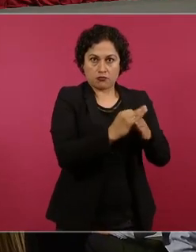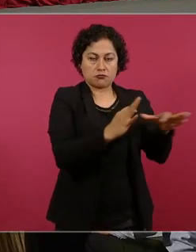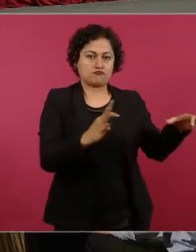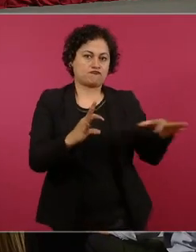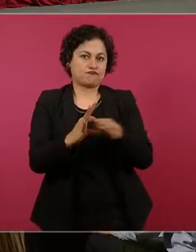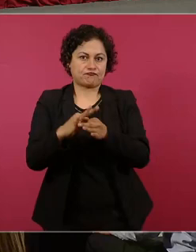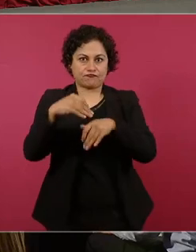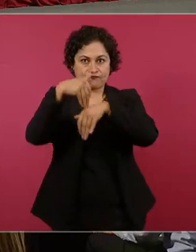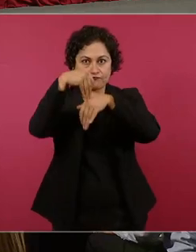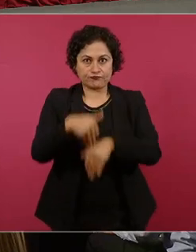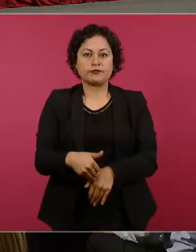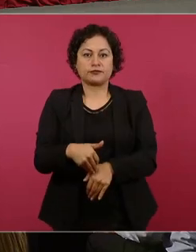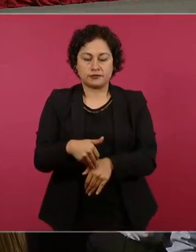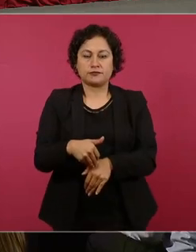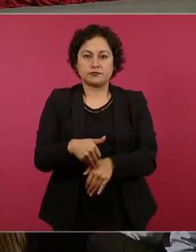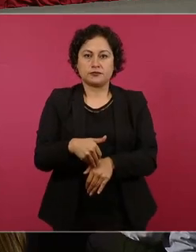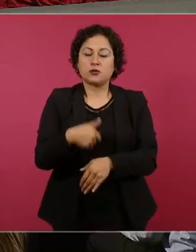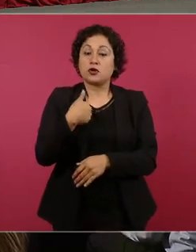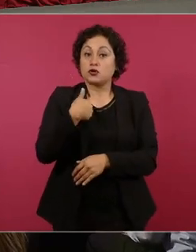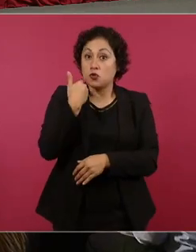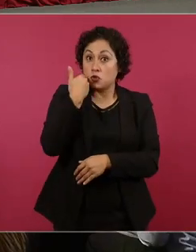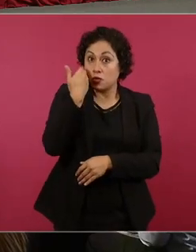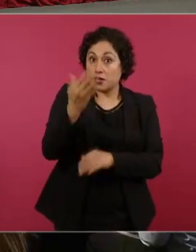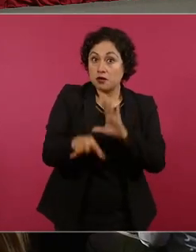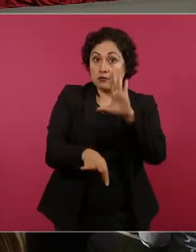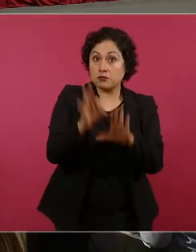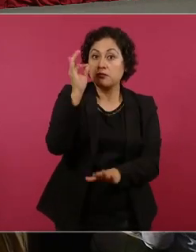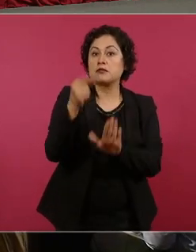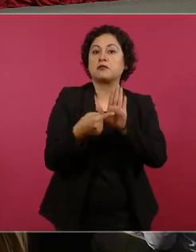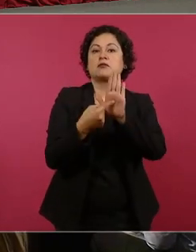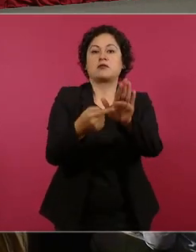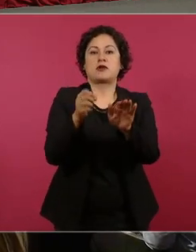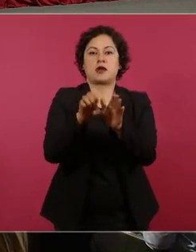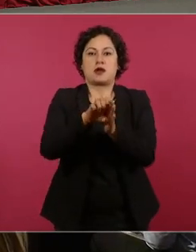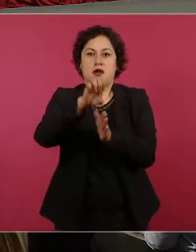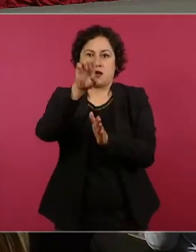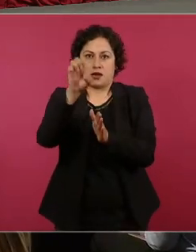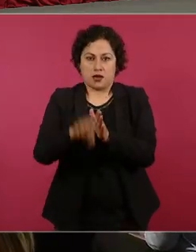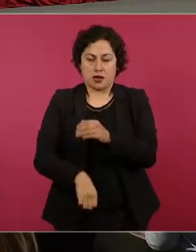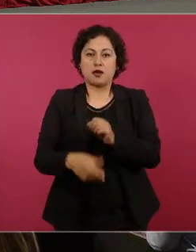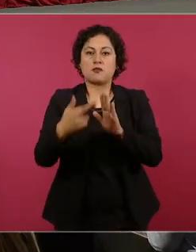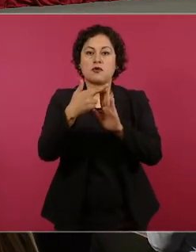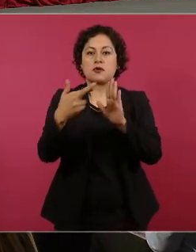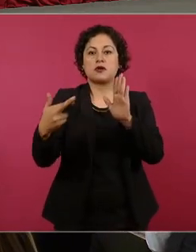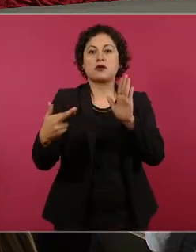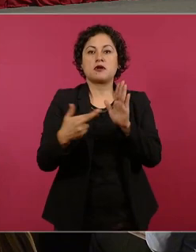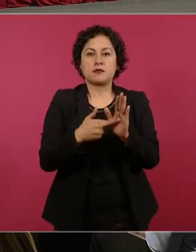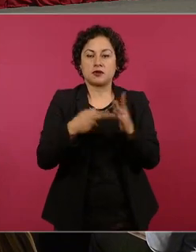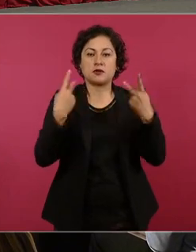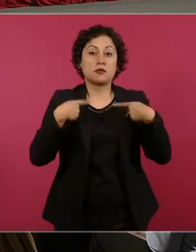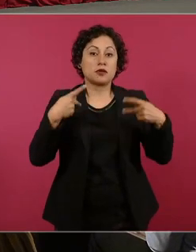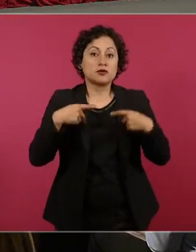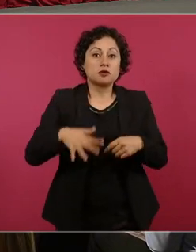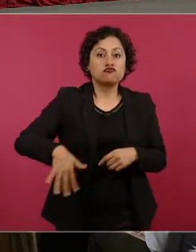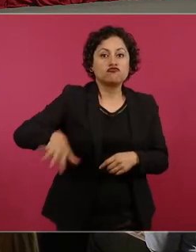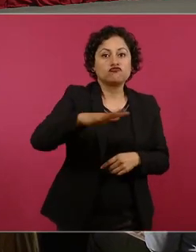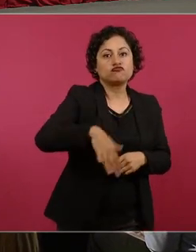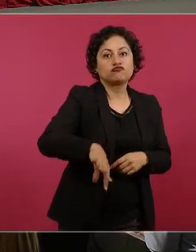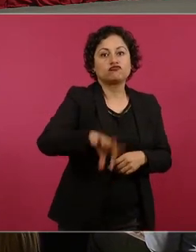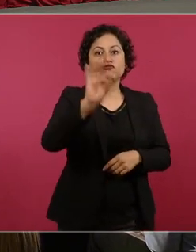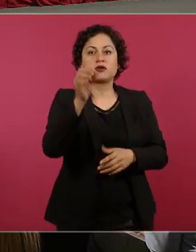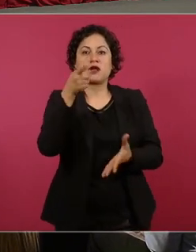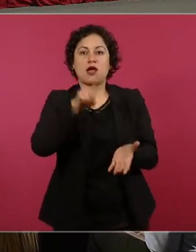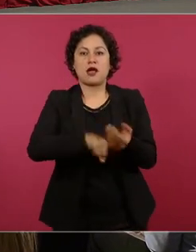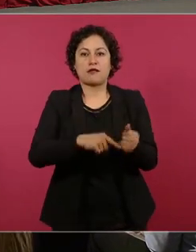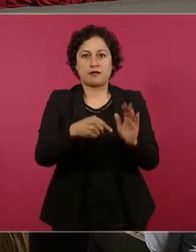aquí quiero señalar por ejemplo que en el protocolo homologado de búsqueda de personas se señala la